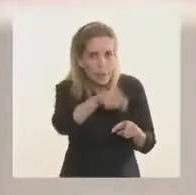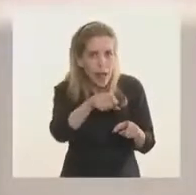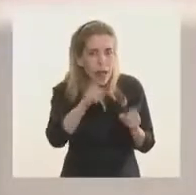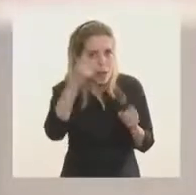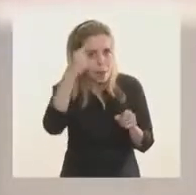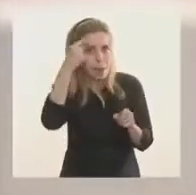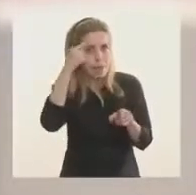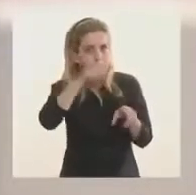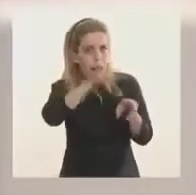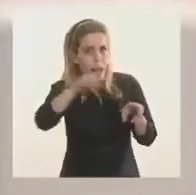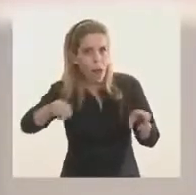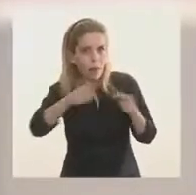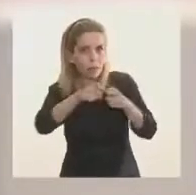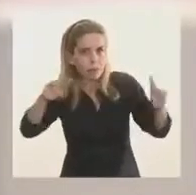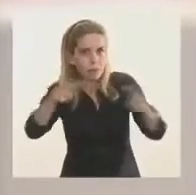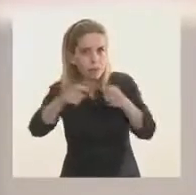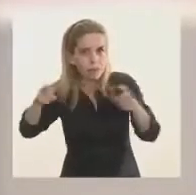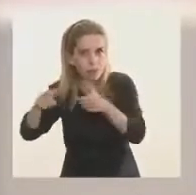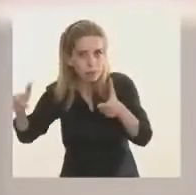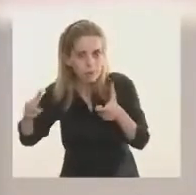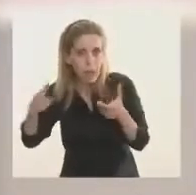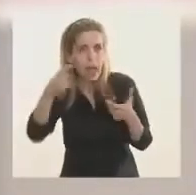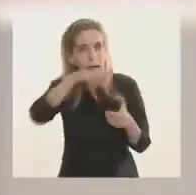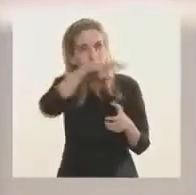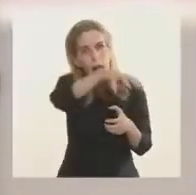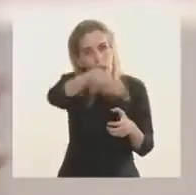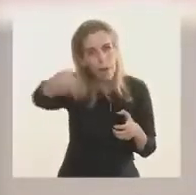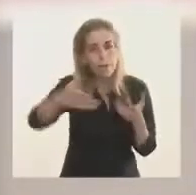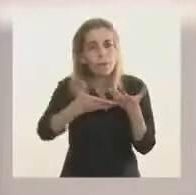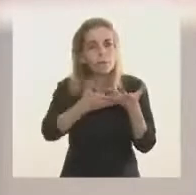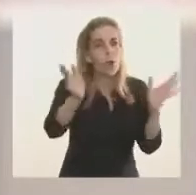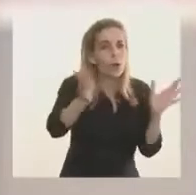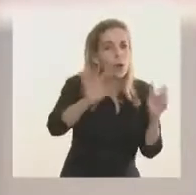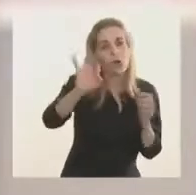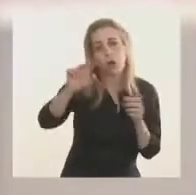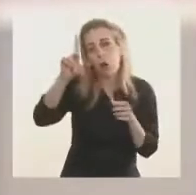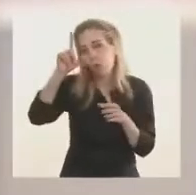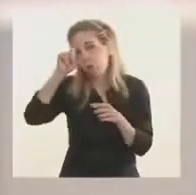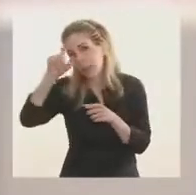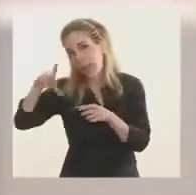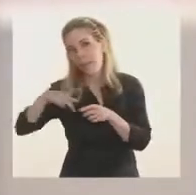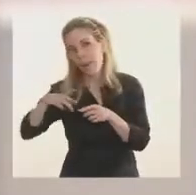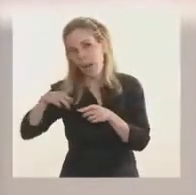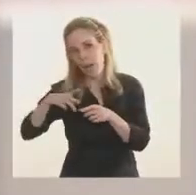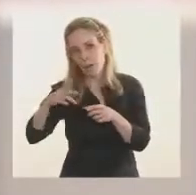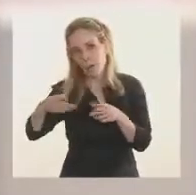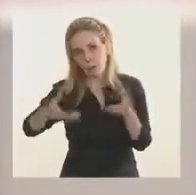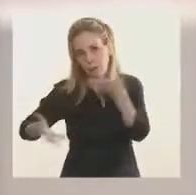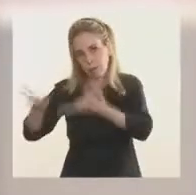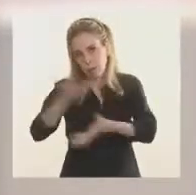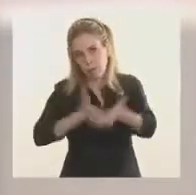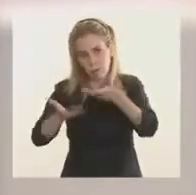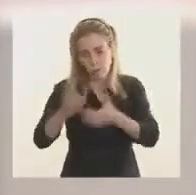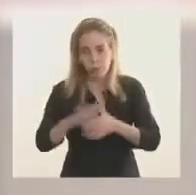capacidad instalada en cada uno de los efectores públicos o privados. Lo